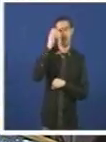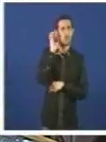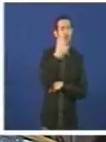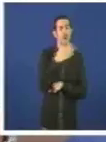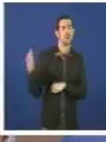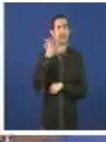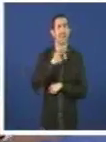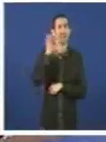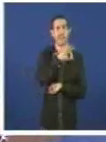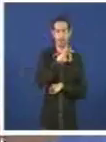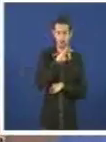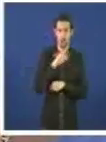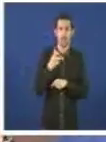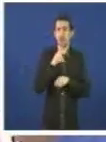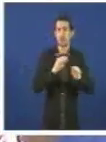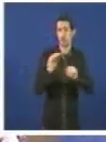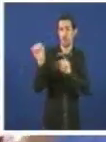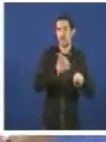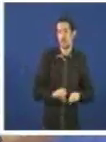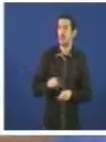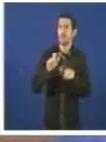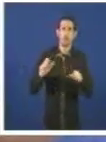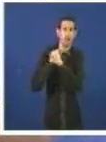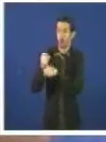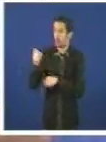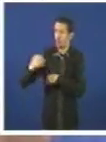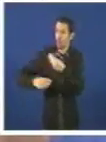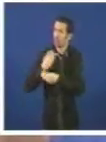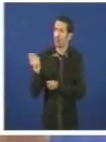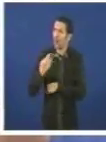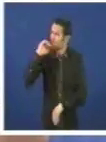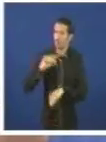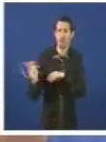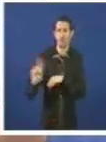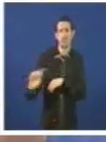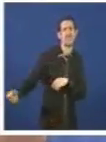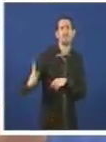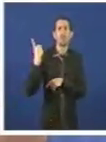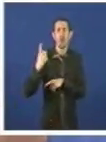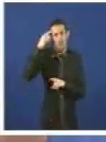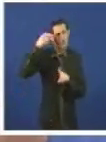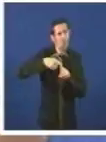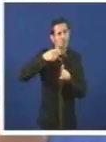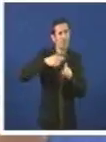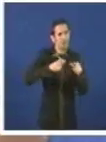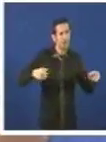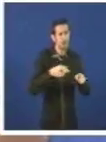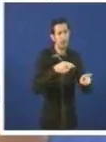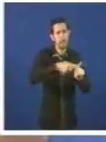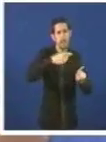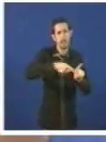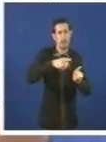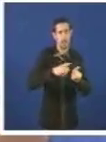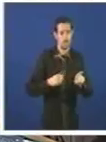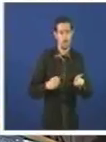galegas das persoas dependentes e non está a facer. Primeiro as utilizaron como moeda